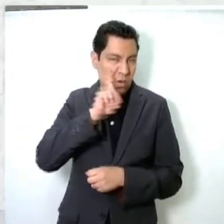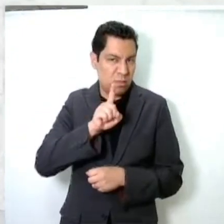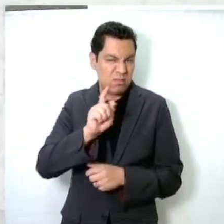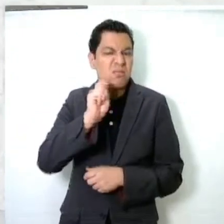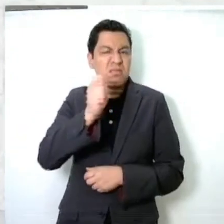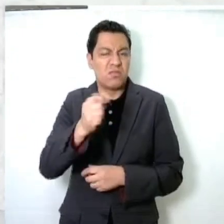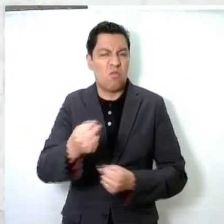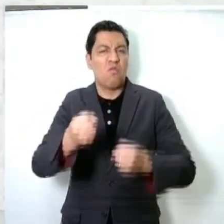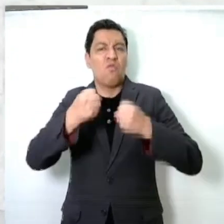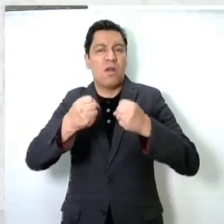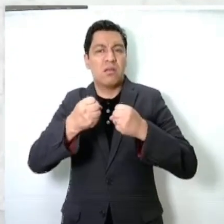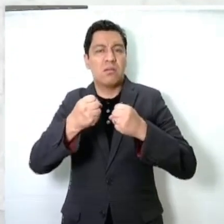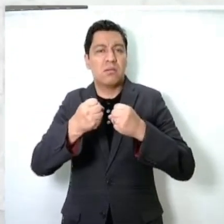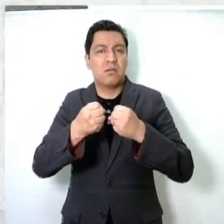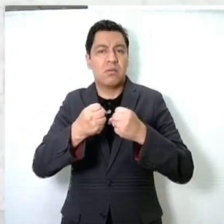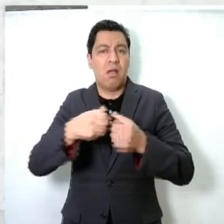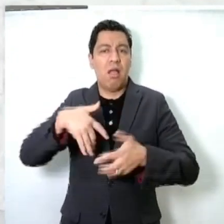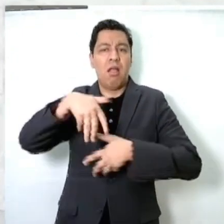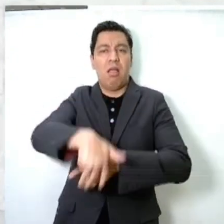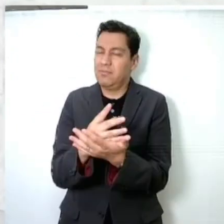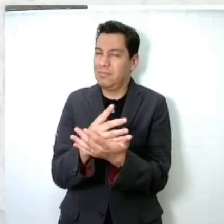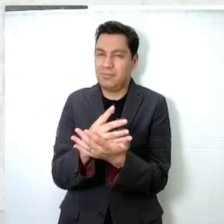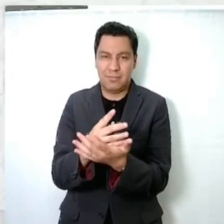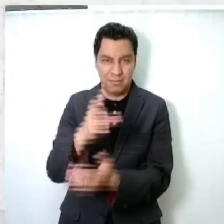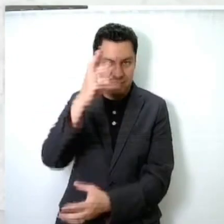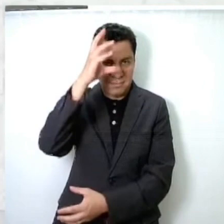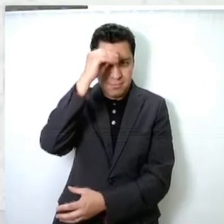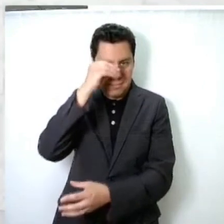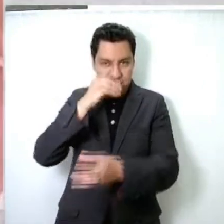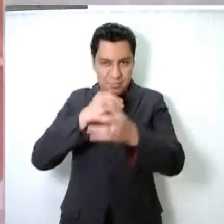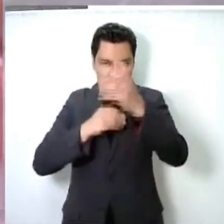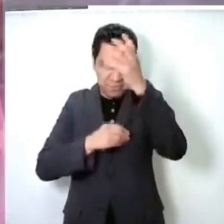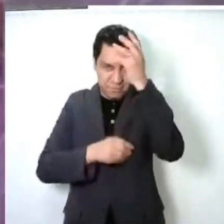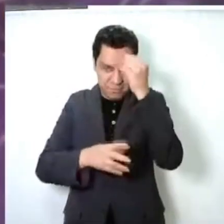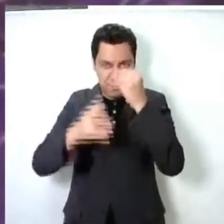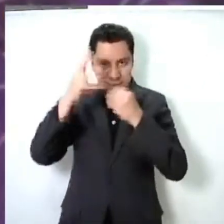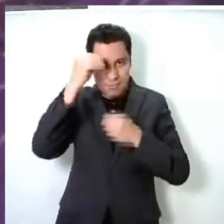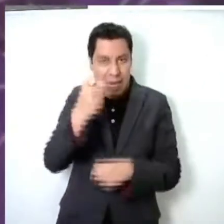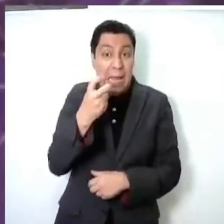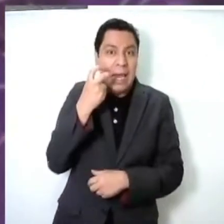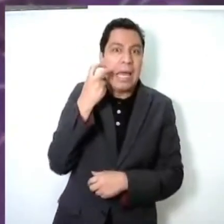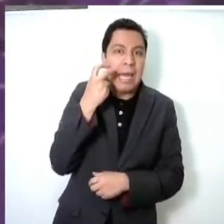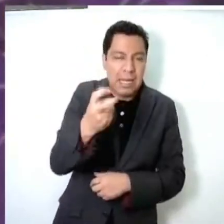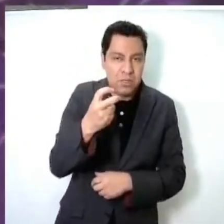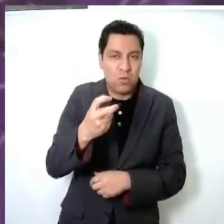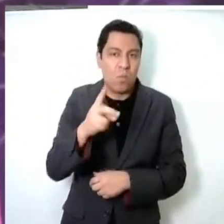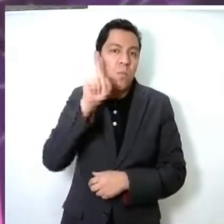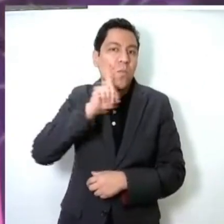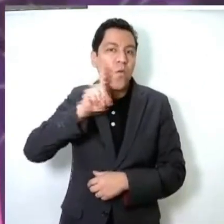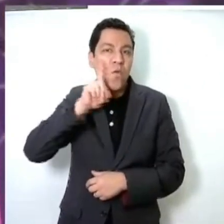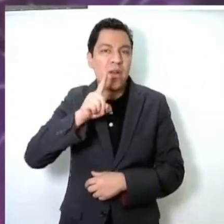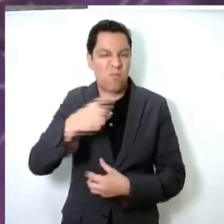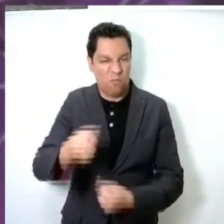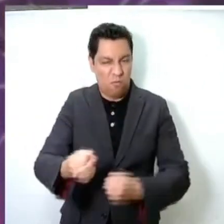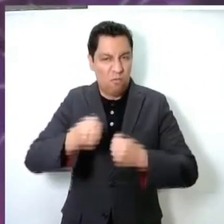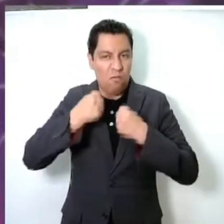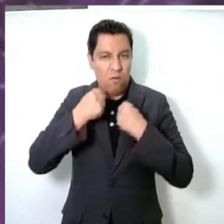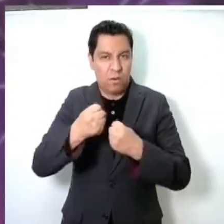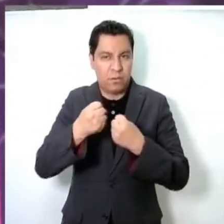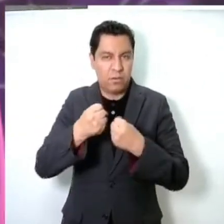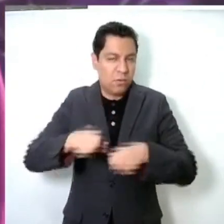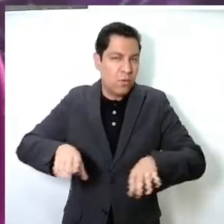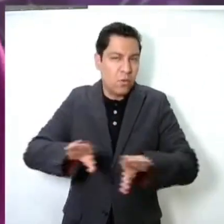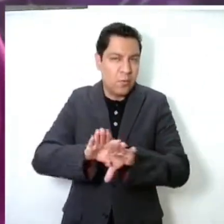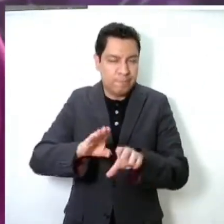conocimiento. Y es ahí donde quiero enmarcar mi participación porque creo que, sin lugar a dudas, el tema de la